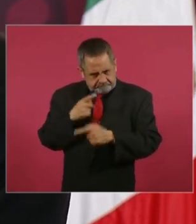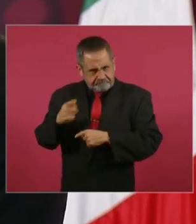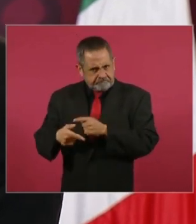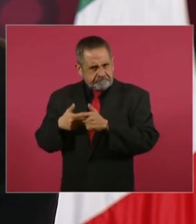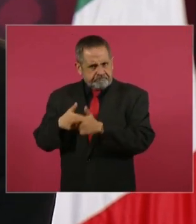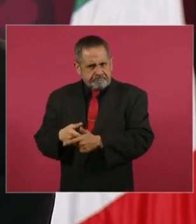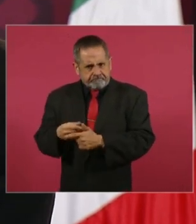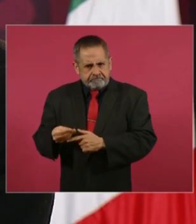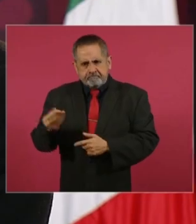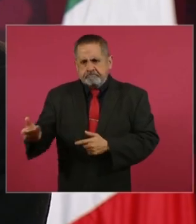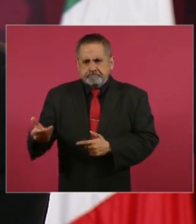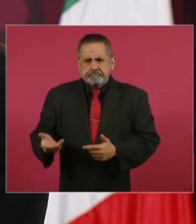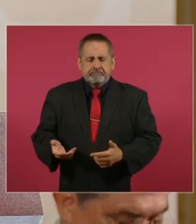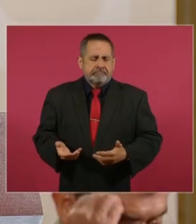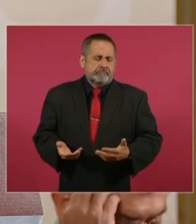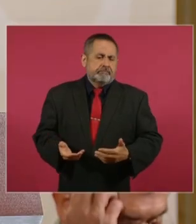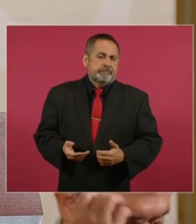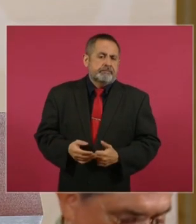hicieron más?